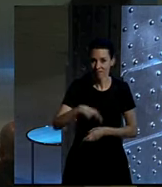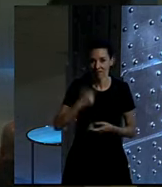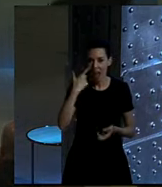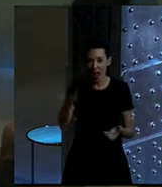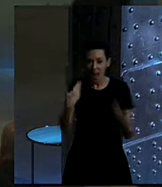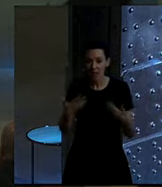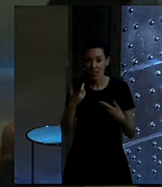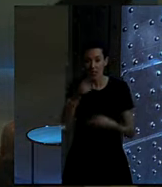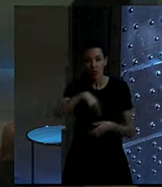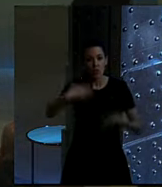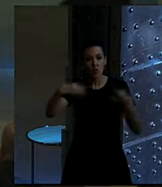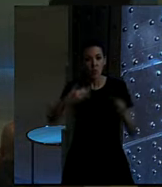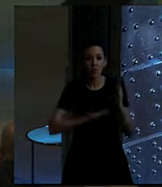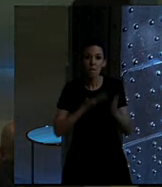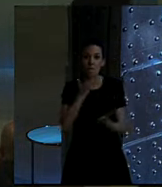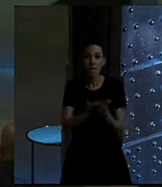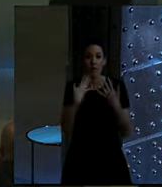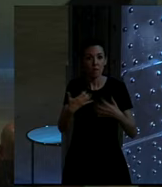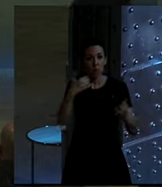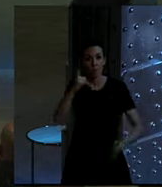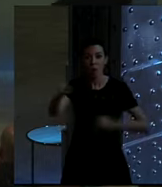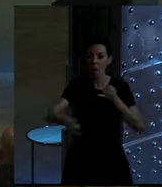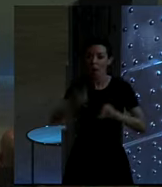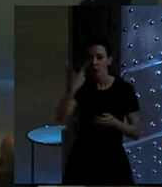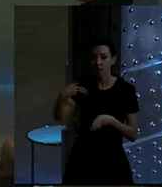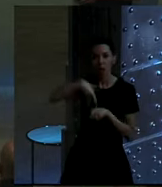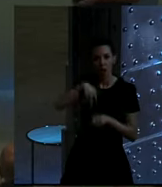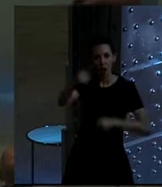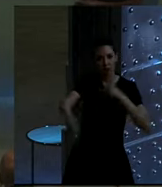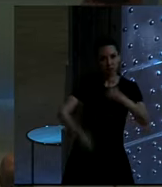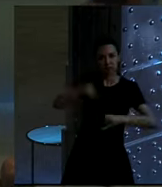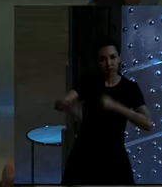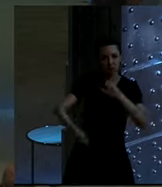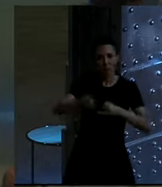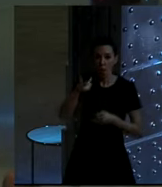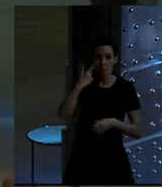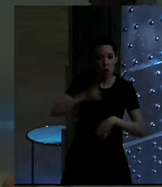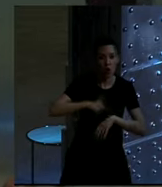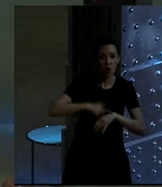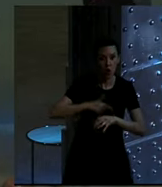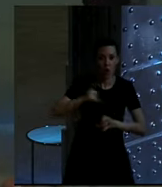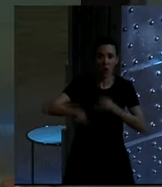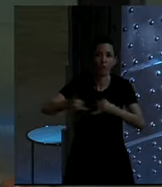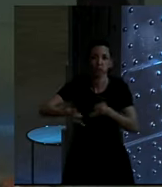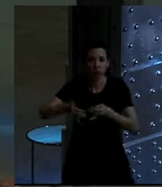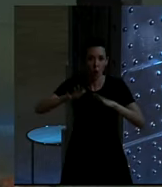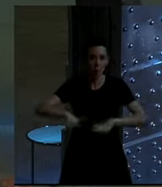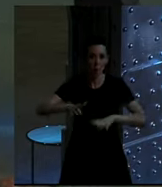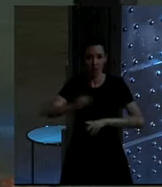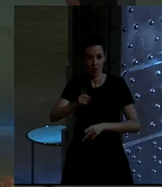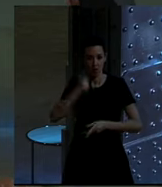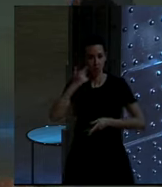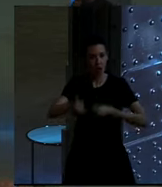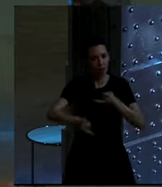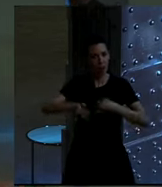normalmente vosotros lo que hacéis es pedir al público que pedalee, vais dirigiendo un poco el ritmo para que no haya momentos de pausas y que no haya ninguna